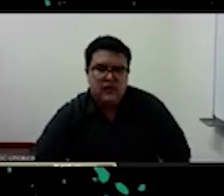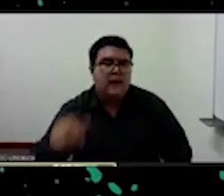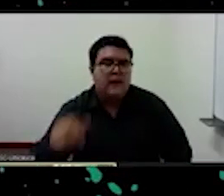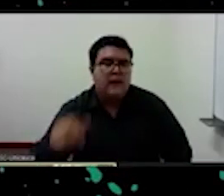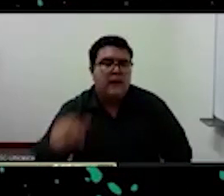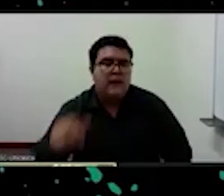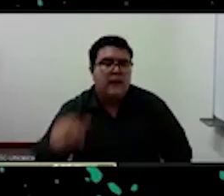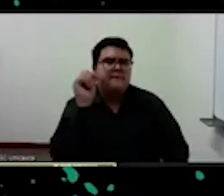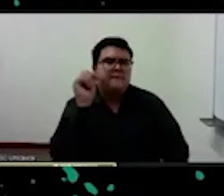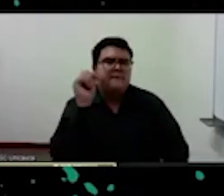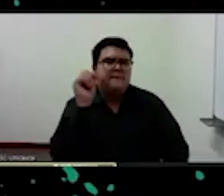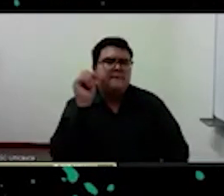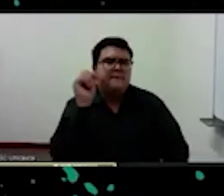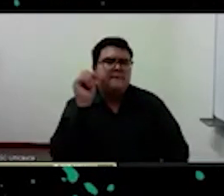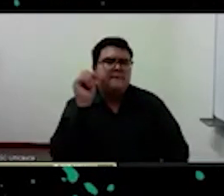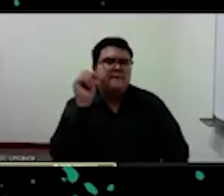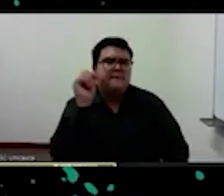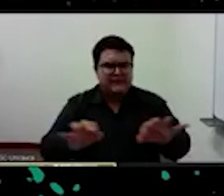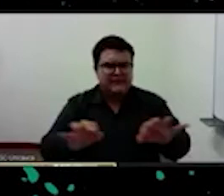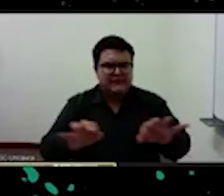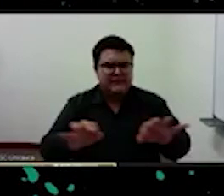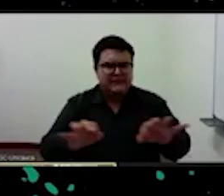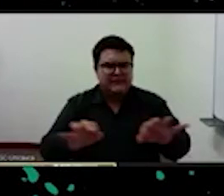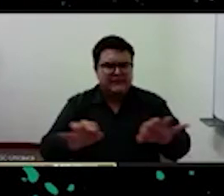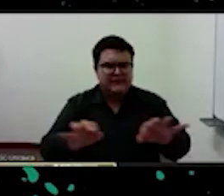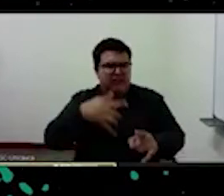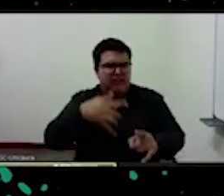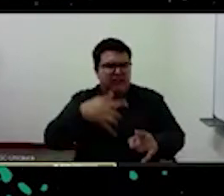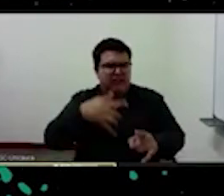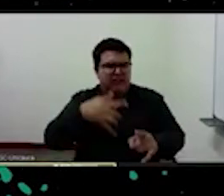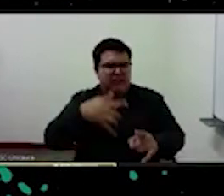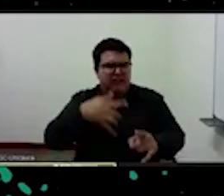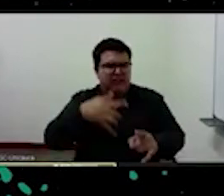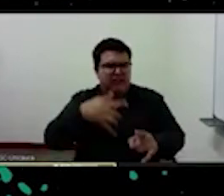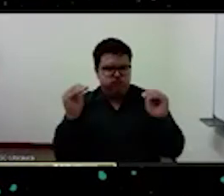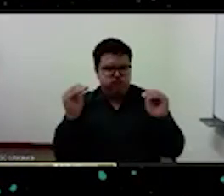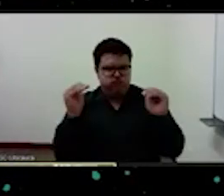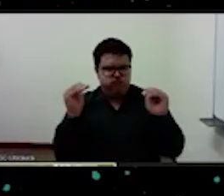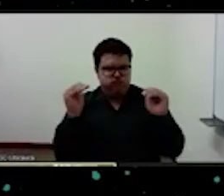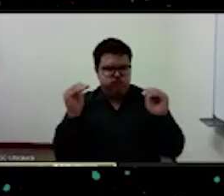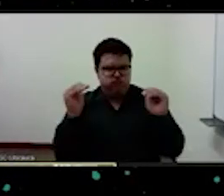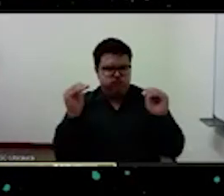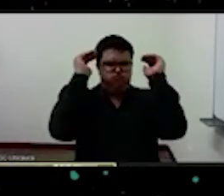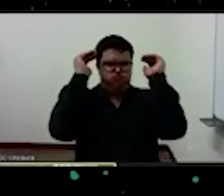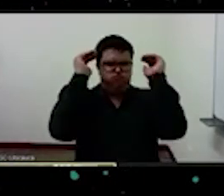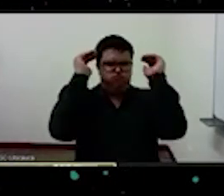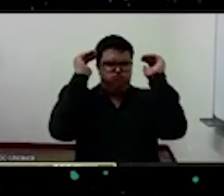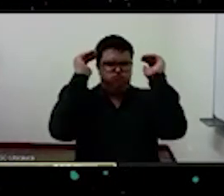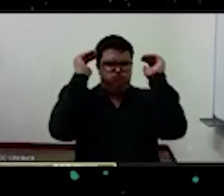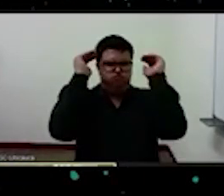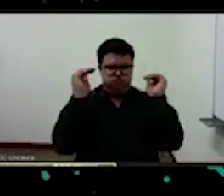manera esa idea de superioridad está vinculada al pensamiento occidental